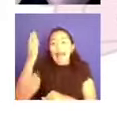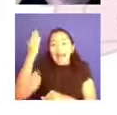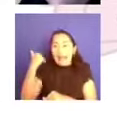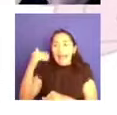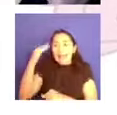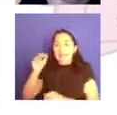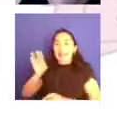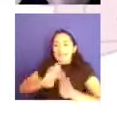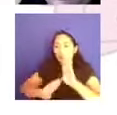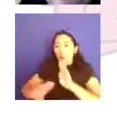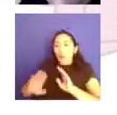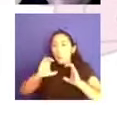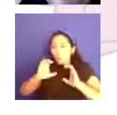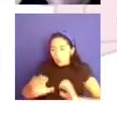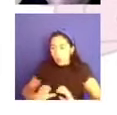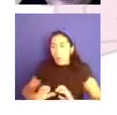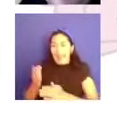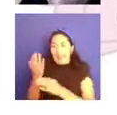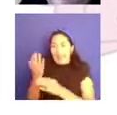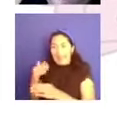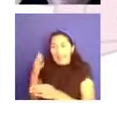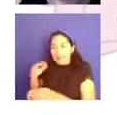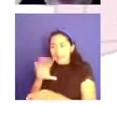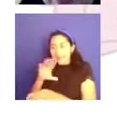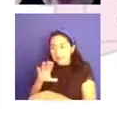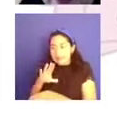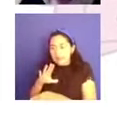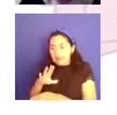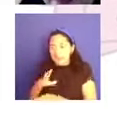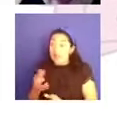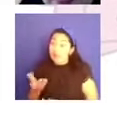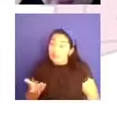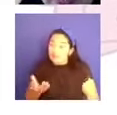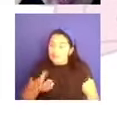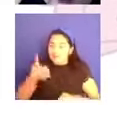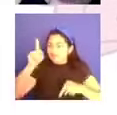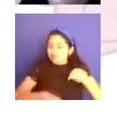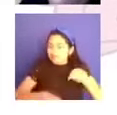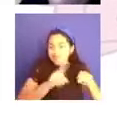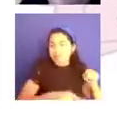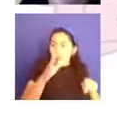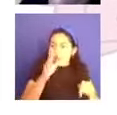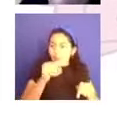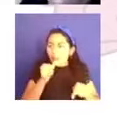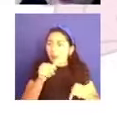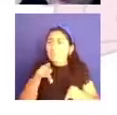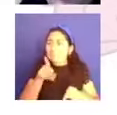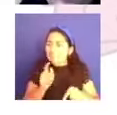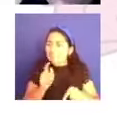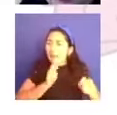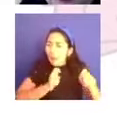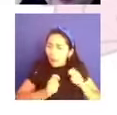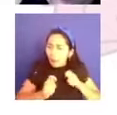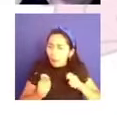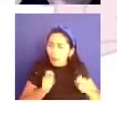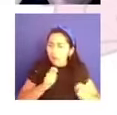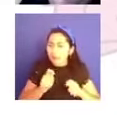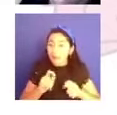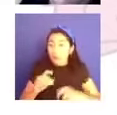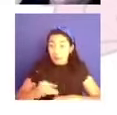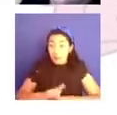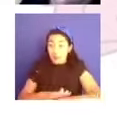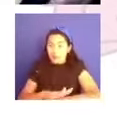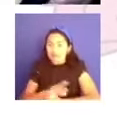pero que sí es muy importante aprender estrategias para regular, ¿sí? Que nos permiten comunicar lo que les mencionaba,